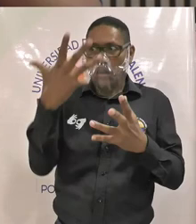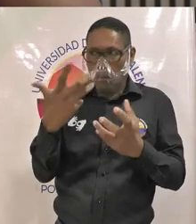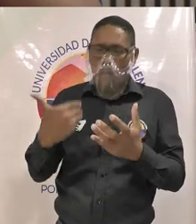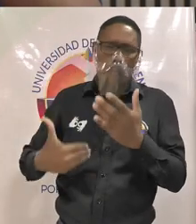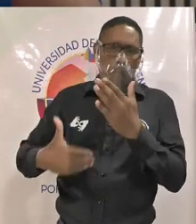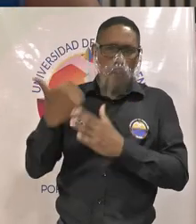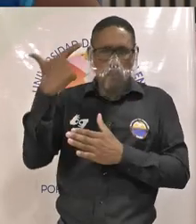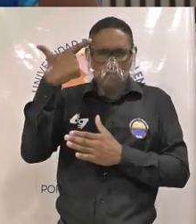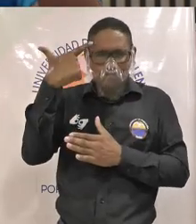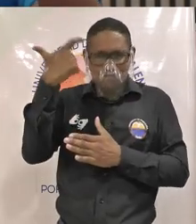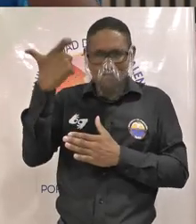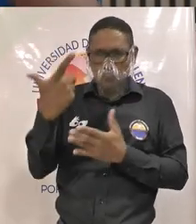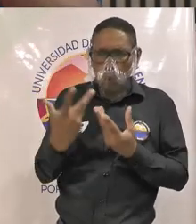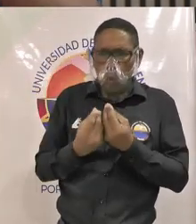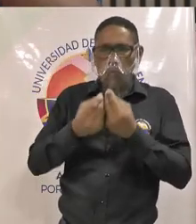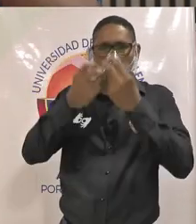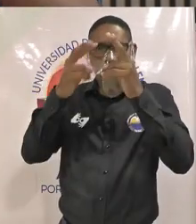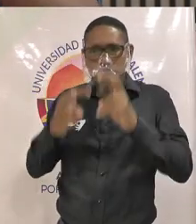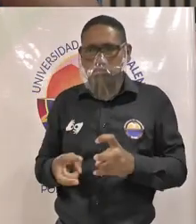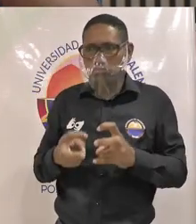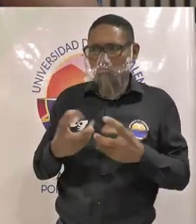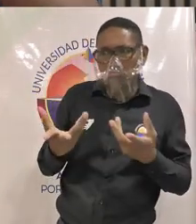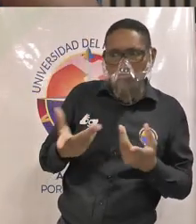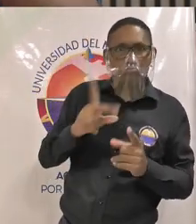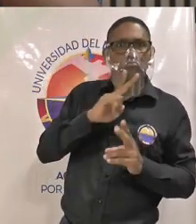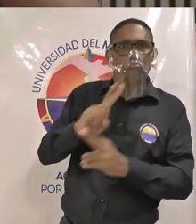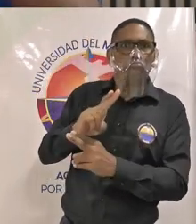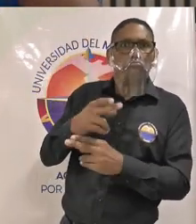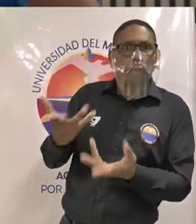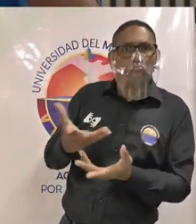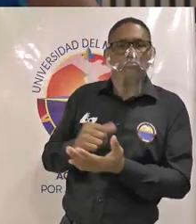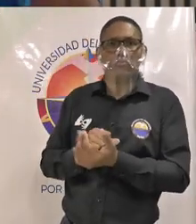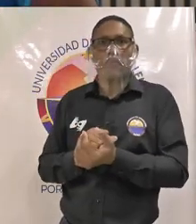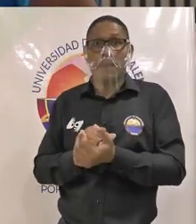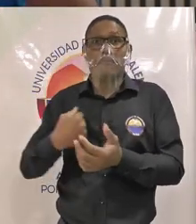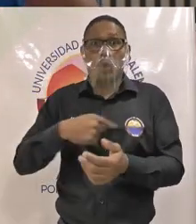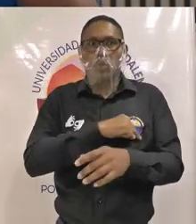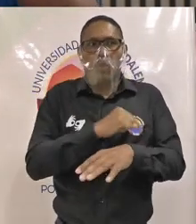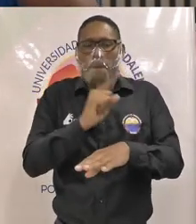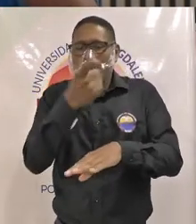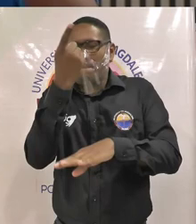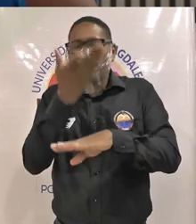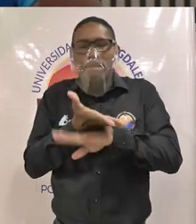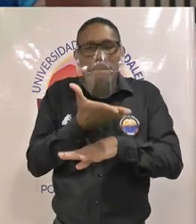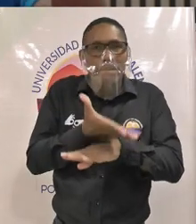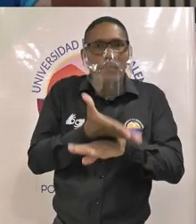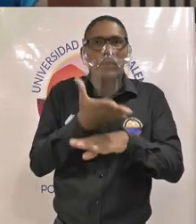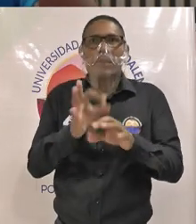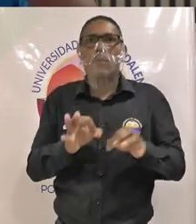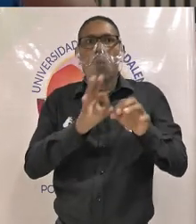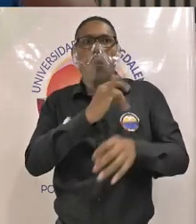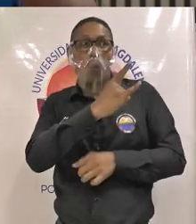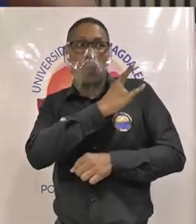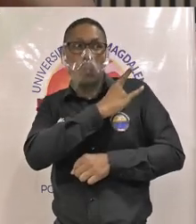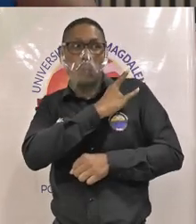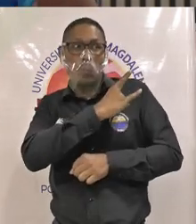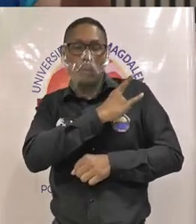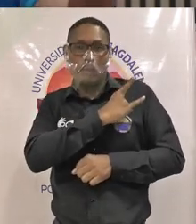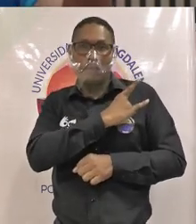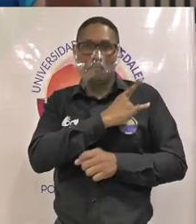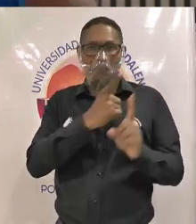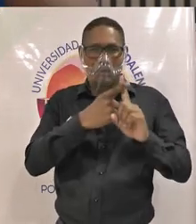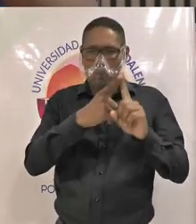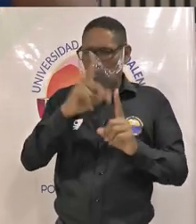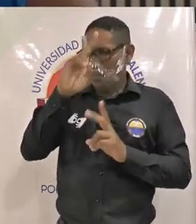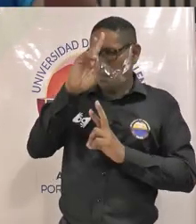reto de consolidar un semillero de investigación lo que nosotros proponemos inicialmente es que queremos que la universidad reconozca